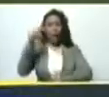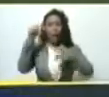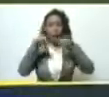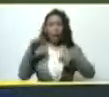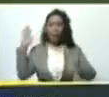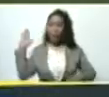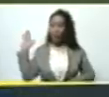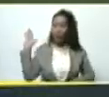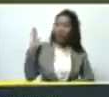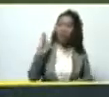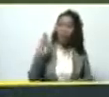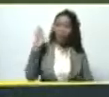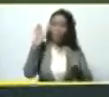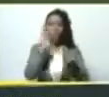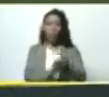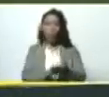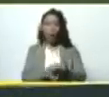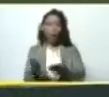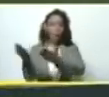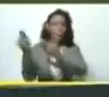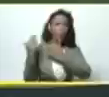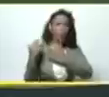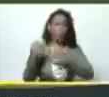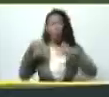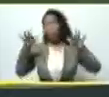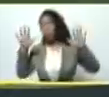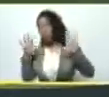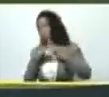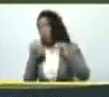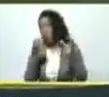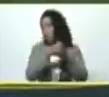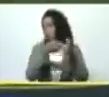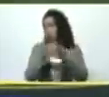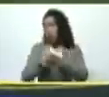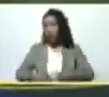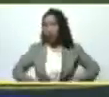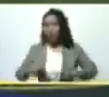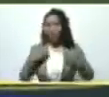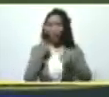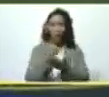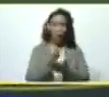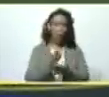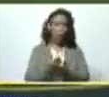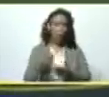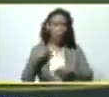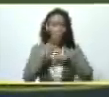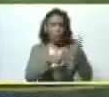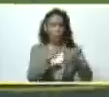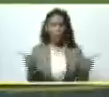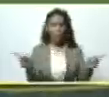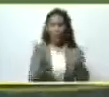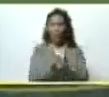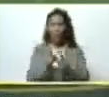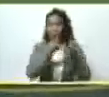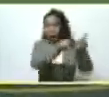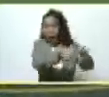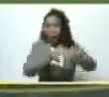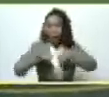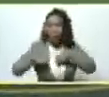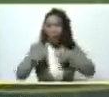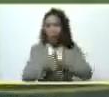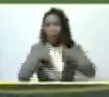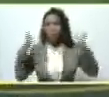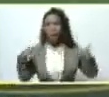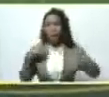hemos venido implementando con el apoyo por supuesto de todos los sectores de la vida económica con los productores pequeños productores campesinos y